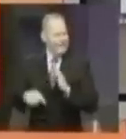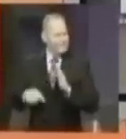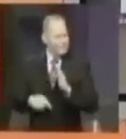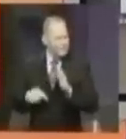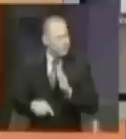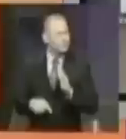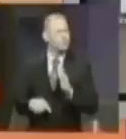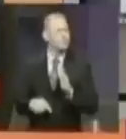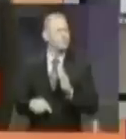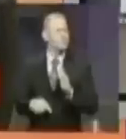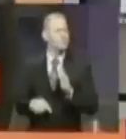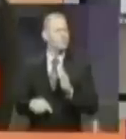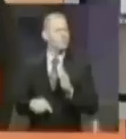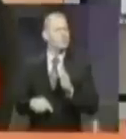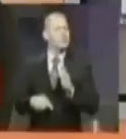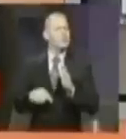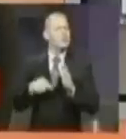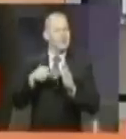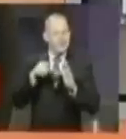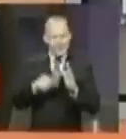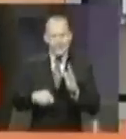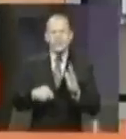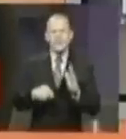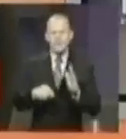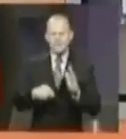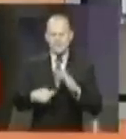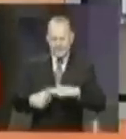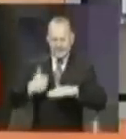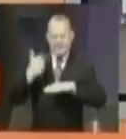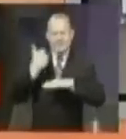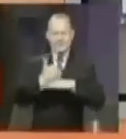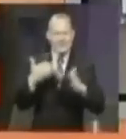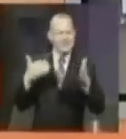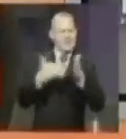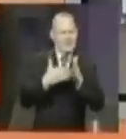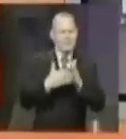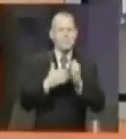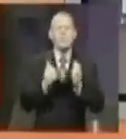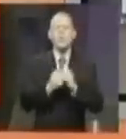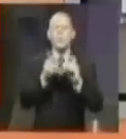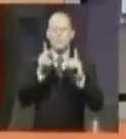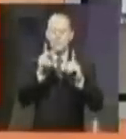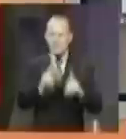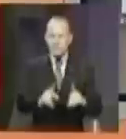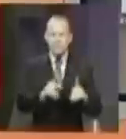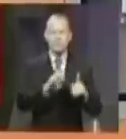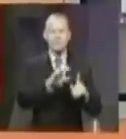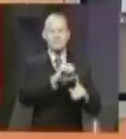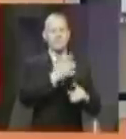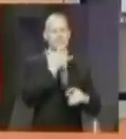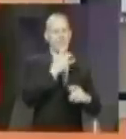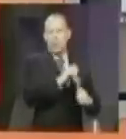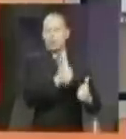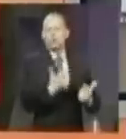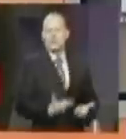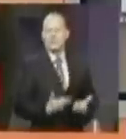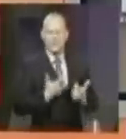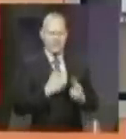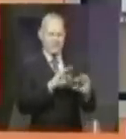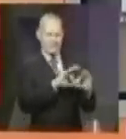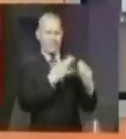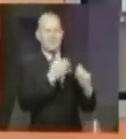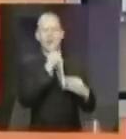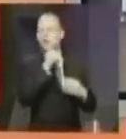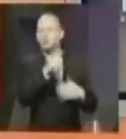resolución, es institucionalizar el discrimen contra personas que llevan estilos de vida desde el punto de vista de familias no